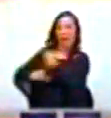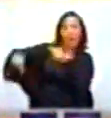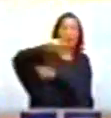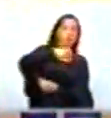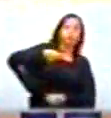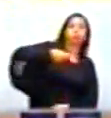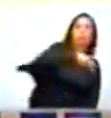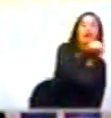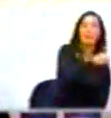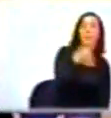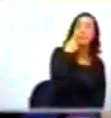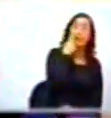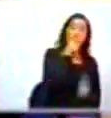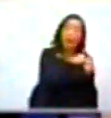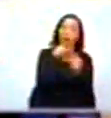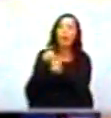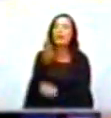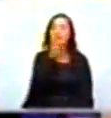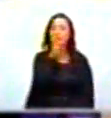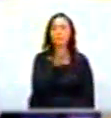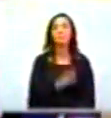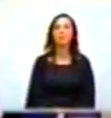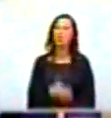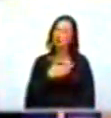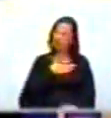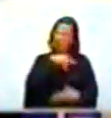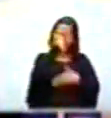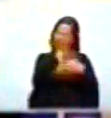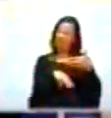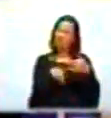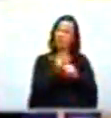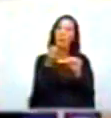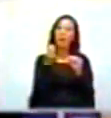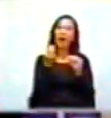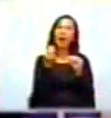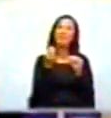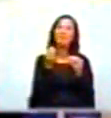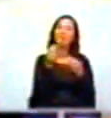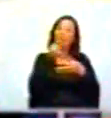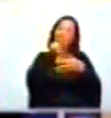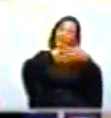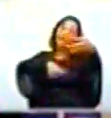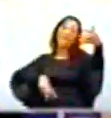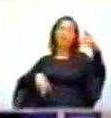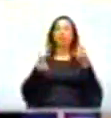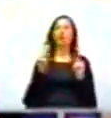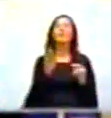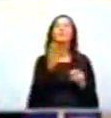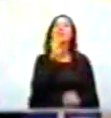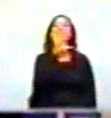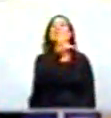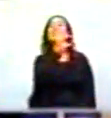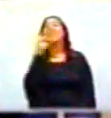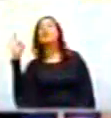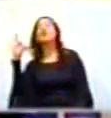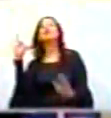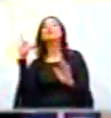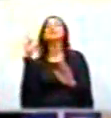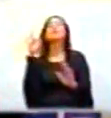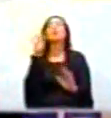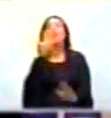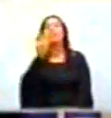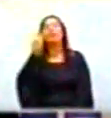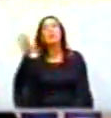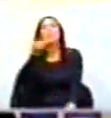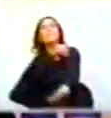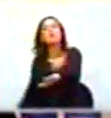colombianos, uno por uno. No los voy a leer para no hacerme el agro. Largo, dieron 549 millones de